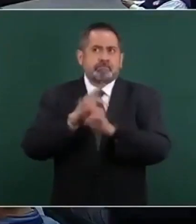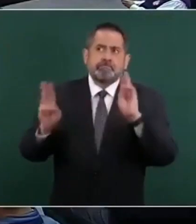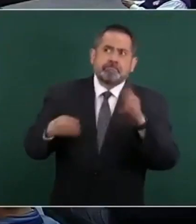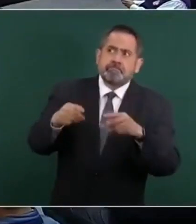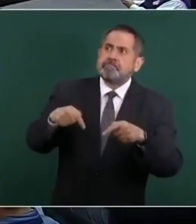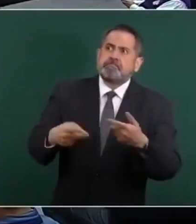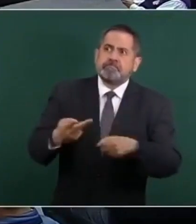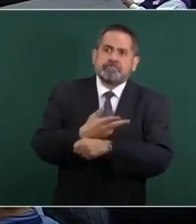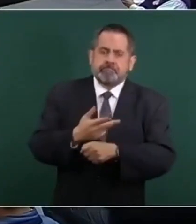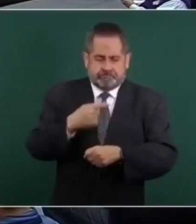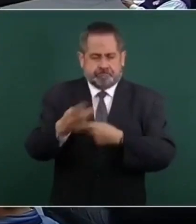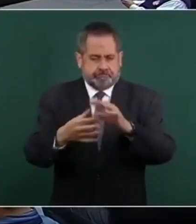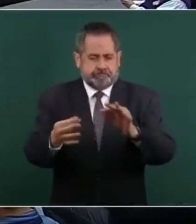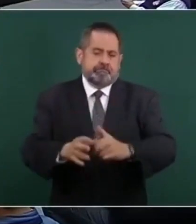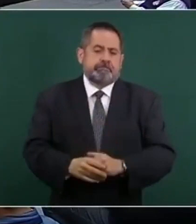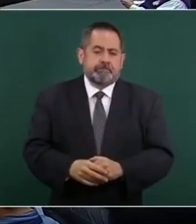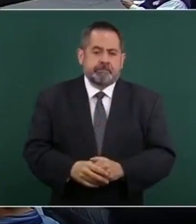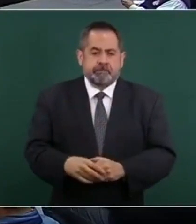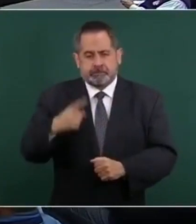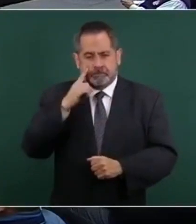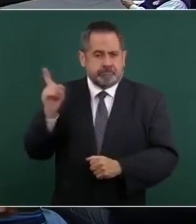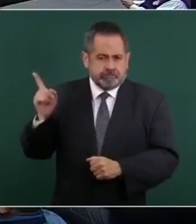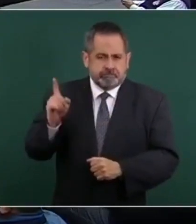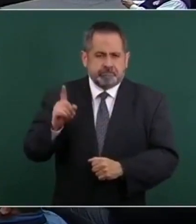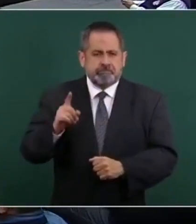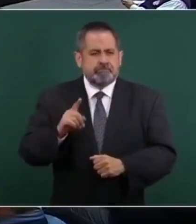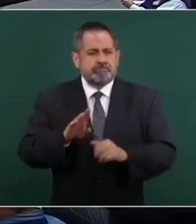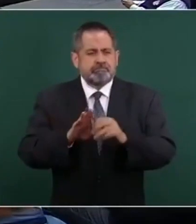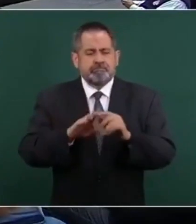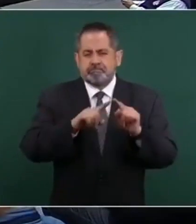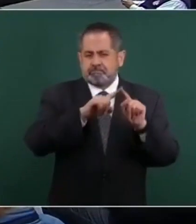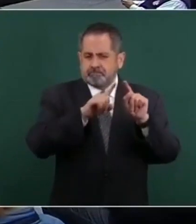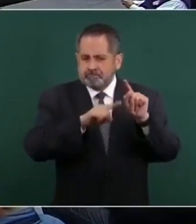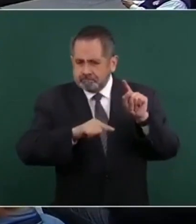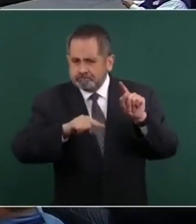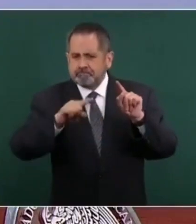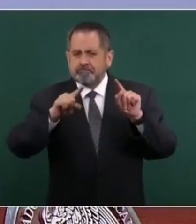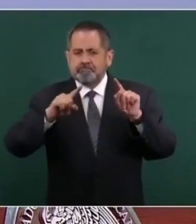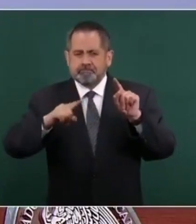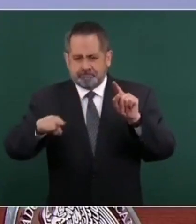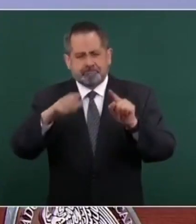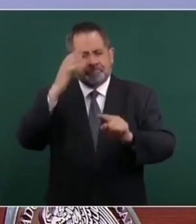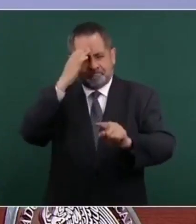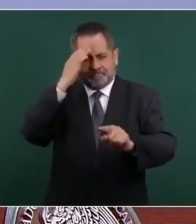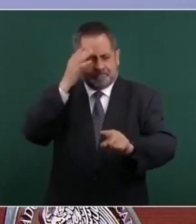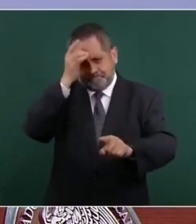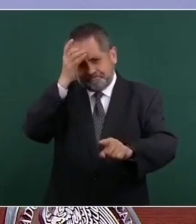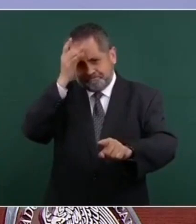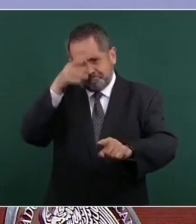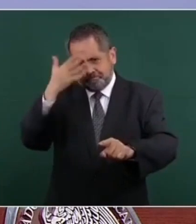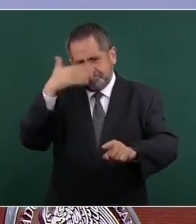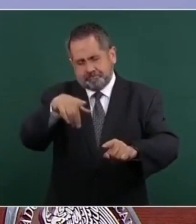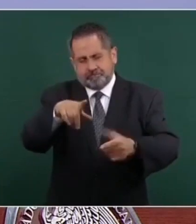enfermedades graves. Sin embargo, para la Organización Mundial de la Salud, la OMS, el riesgo que